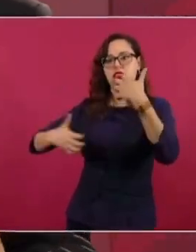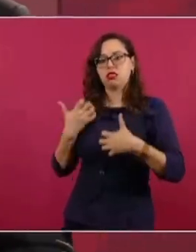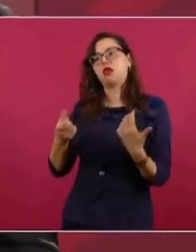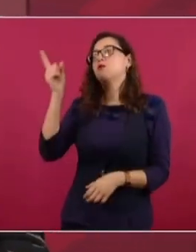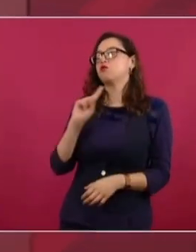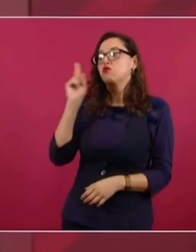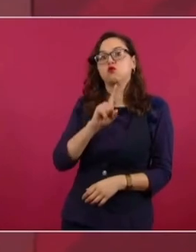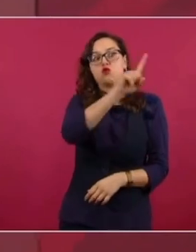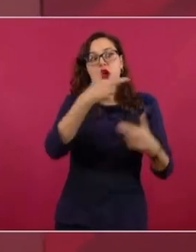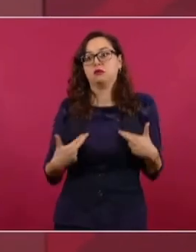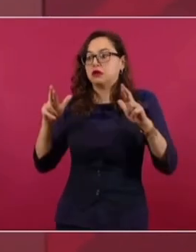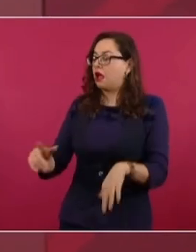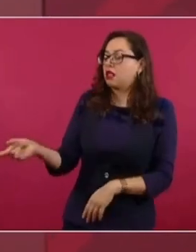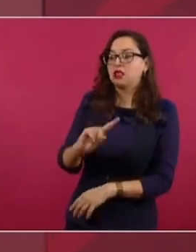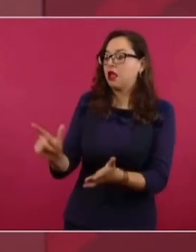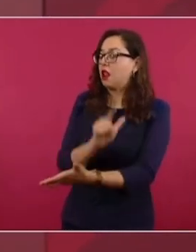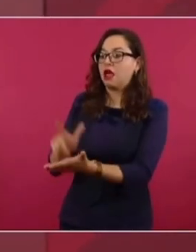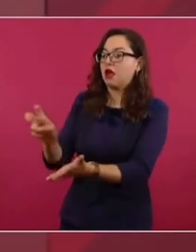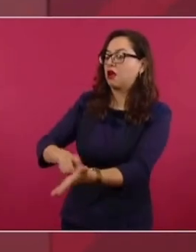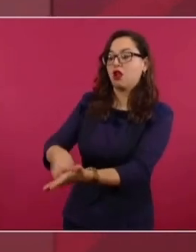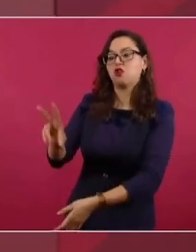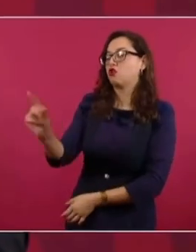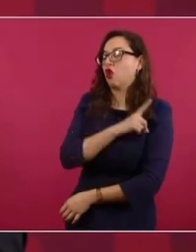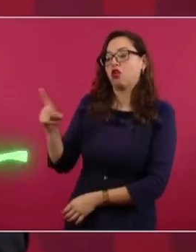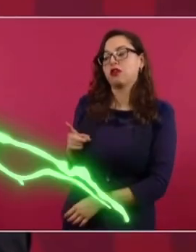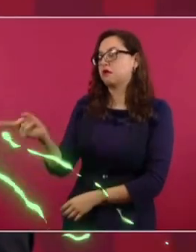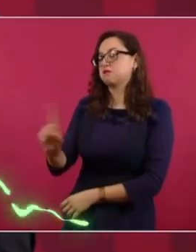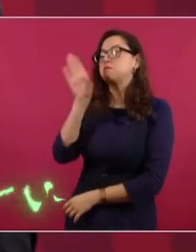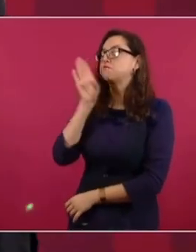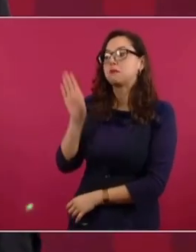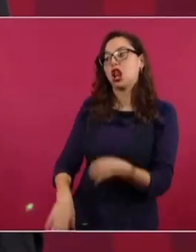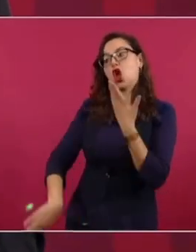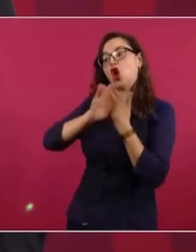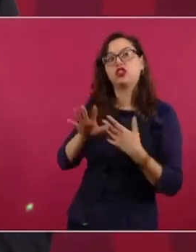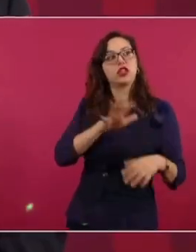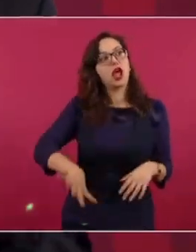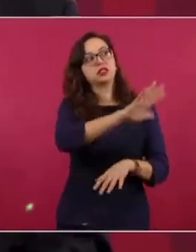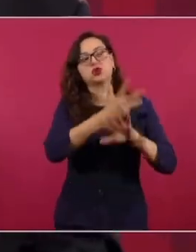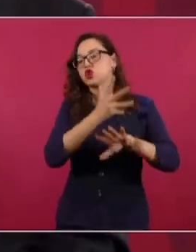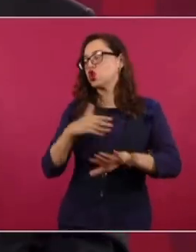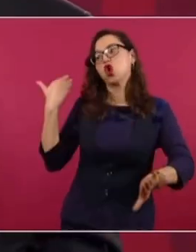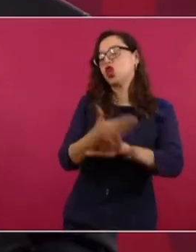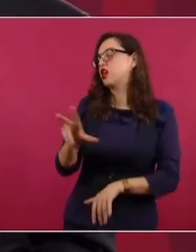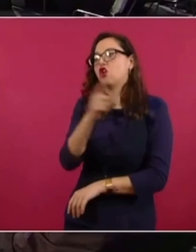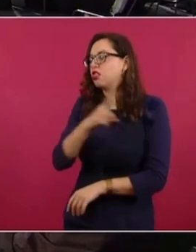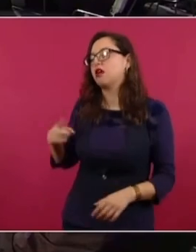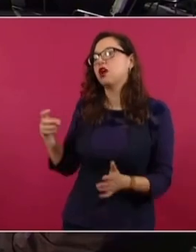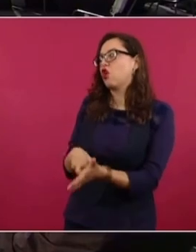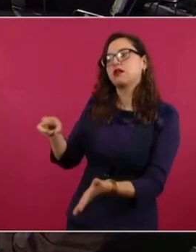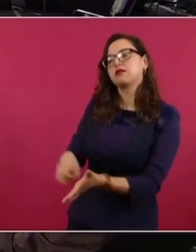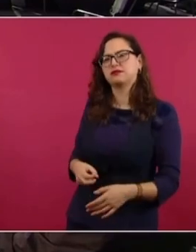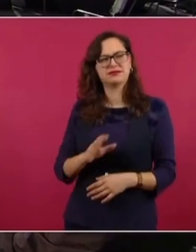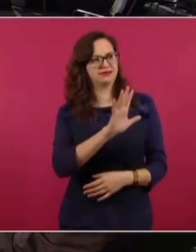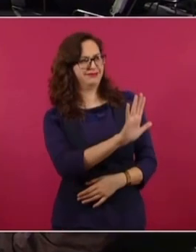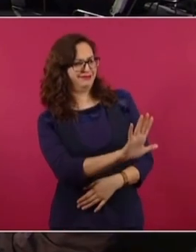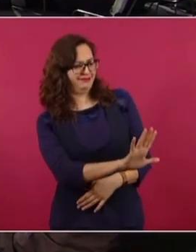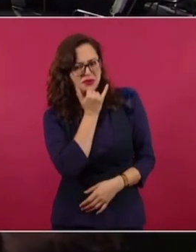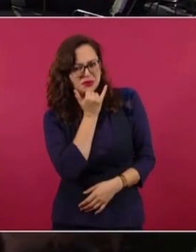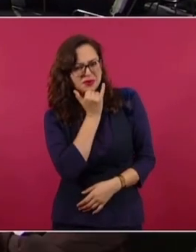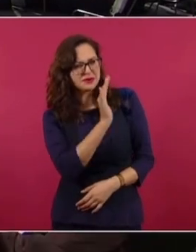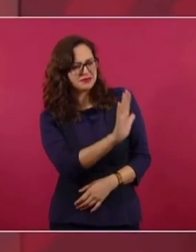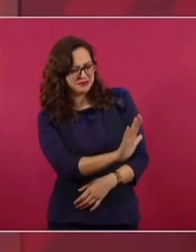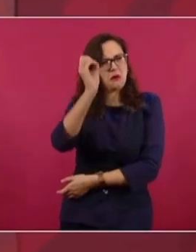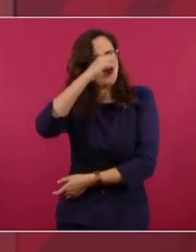que nosotros estábamos haciendo estaba mal, al reformar nuestra ley eléctrica. ¿De cuándo acá un gobierno extranjero